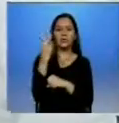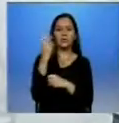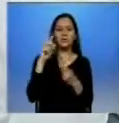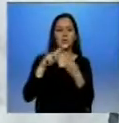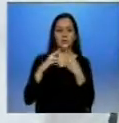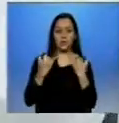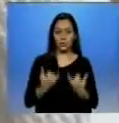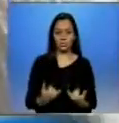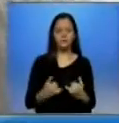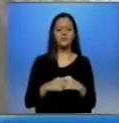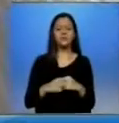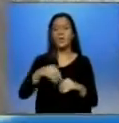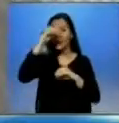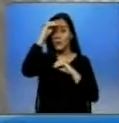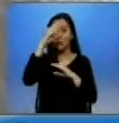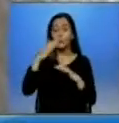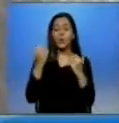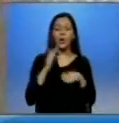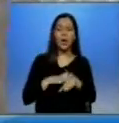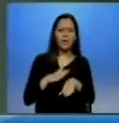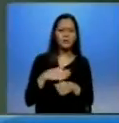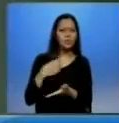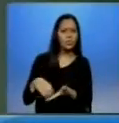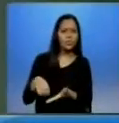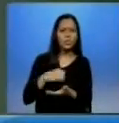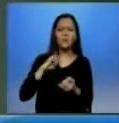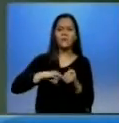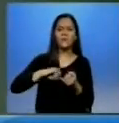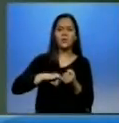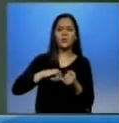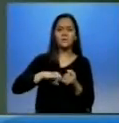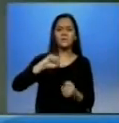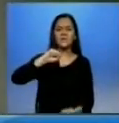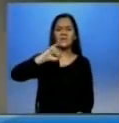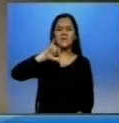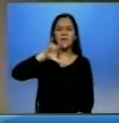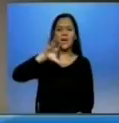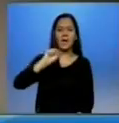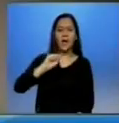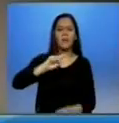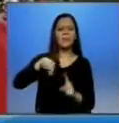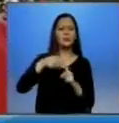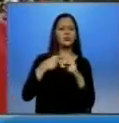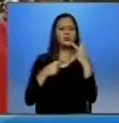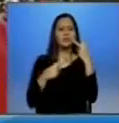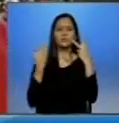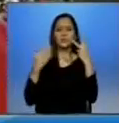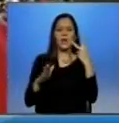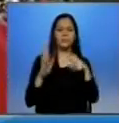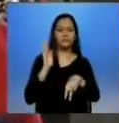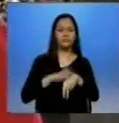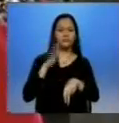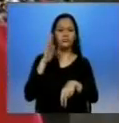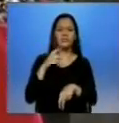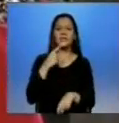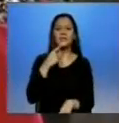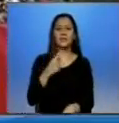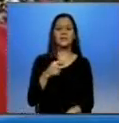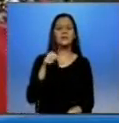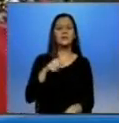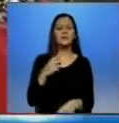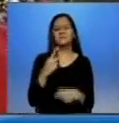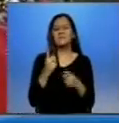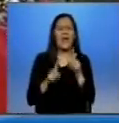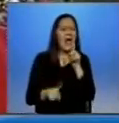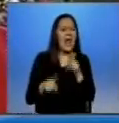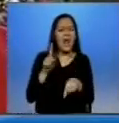Aquí se informó además de varios casos sospechosos del virus del Zika, aparte de los dos confirmados en el país. Algunos casos, no pasan